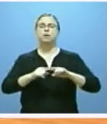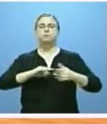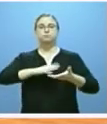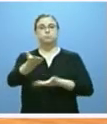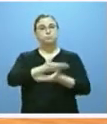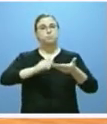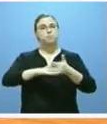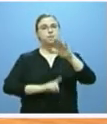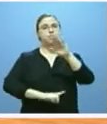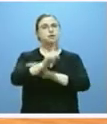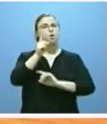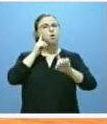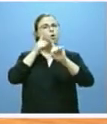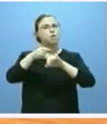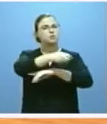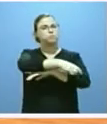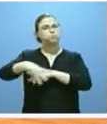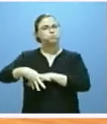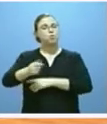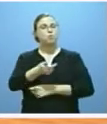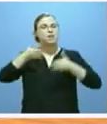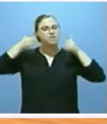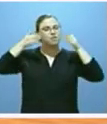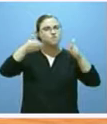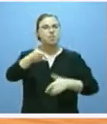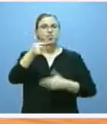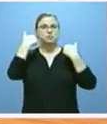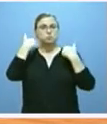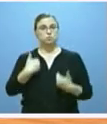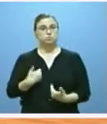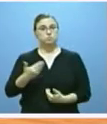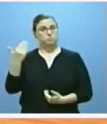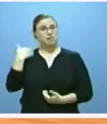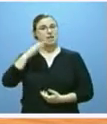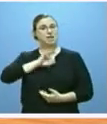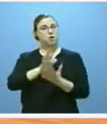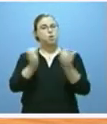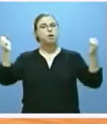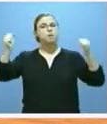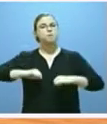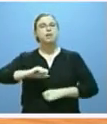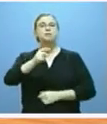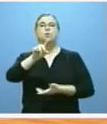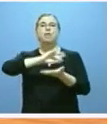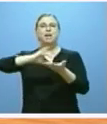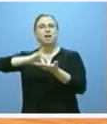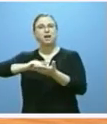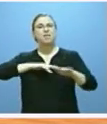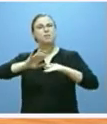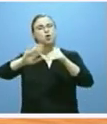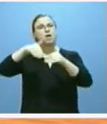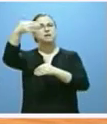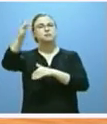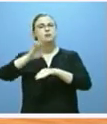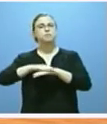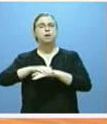tiene como prioridad transversal el enfoque en derechos humanos y en enero aprobó la segunda agenda de acción exterior en la que se define